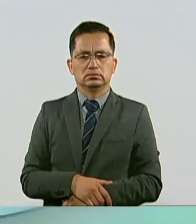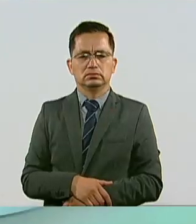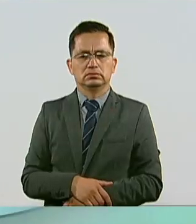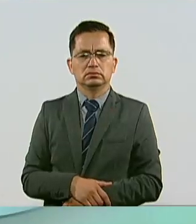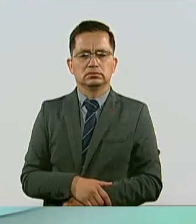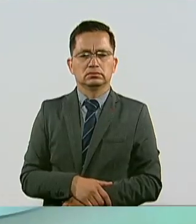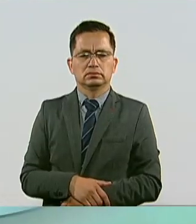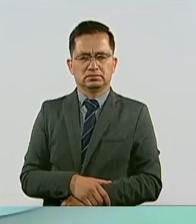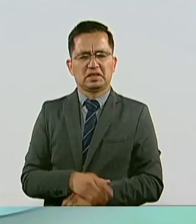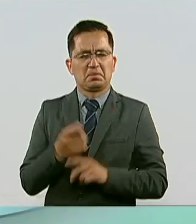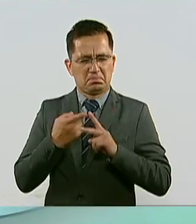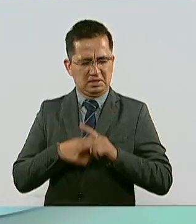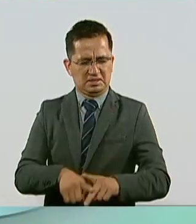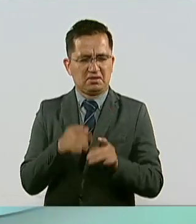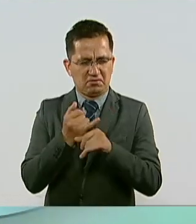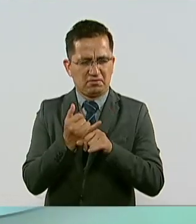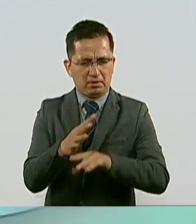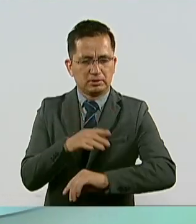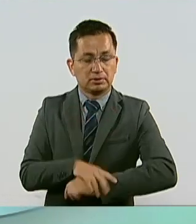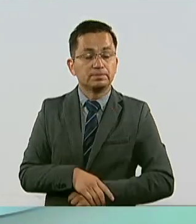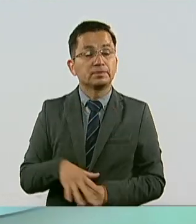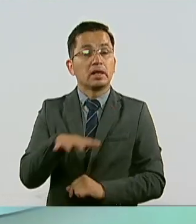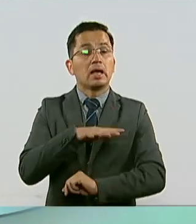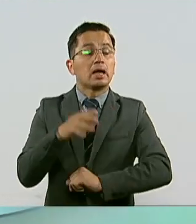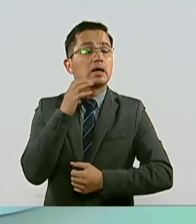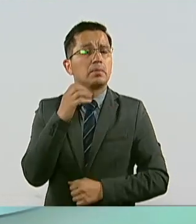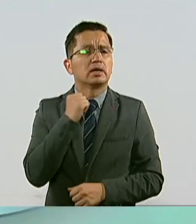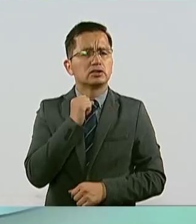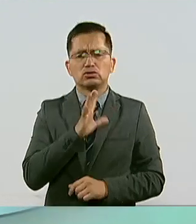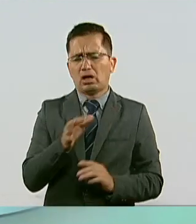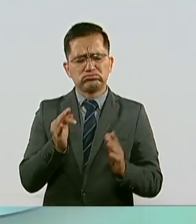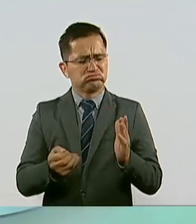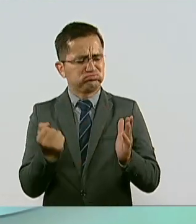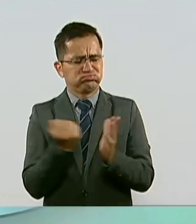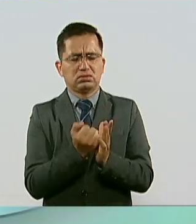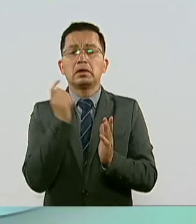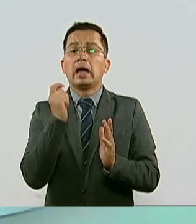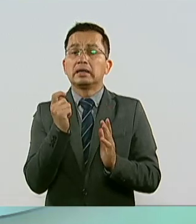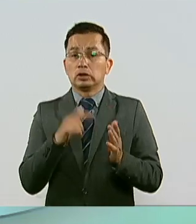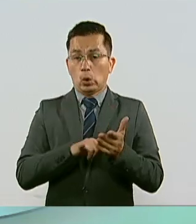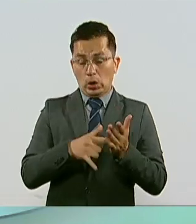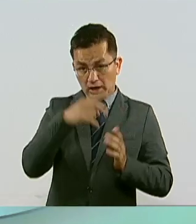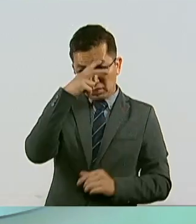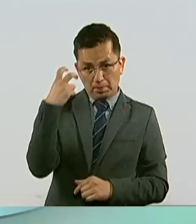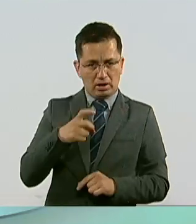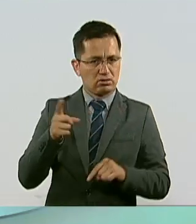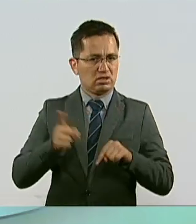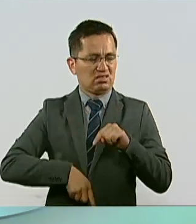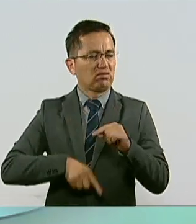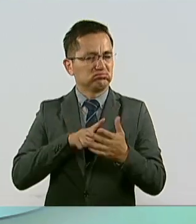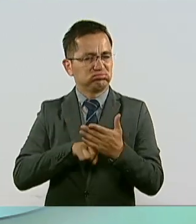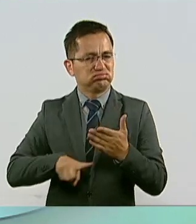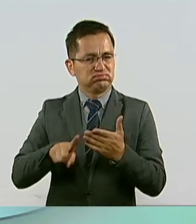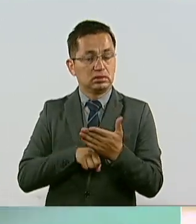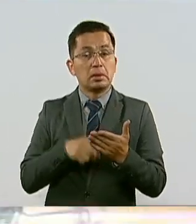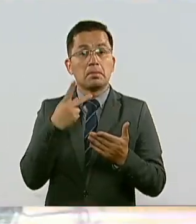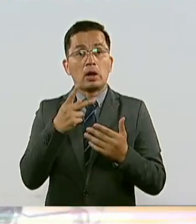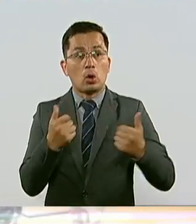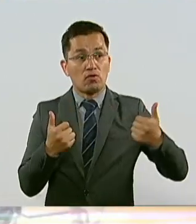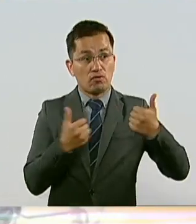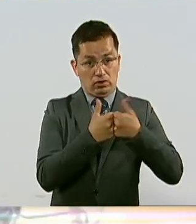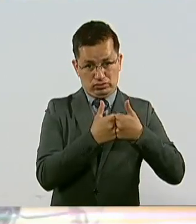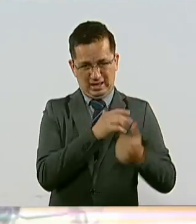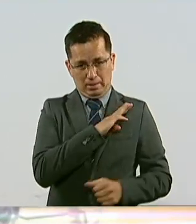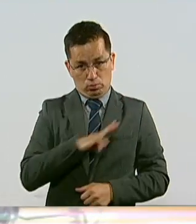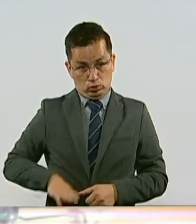Vámonos con la información, el Pleno del Senado de la República aprobó eliminar el horario de verano, con excepción de los municipios fronterizos del norte